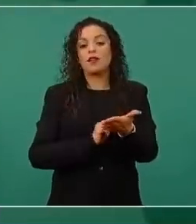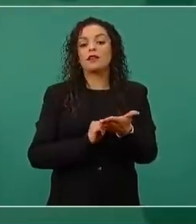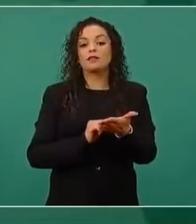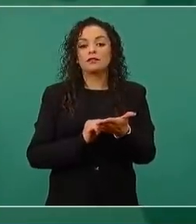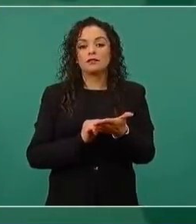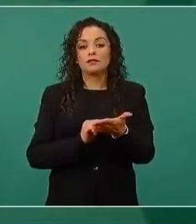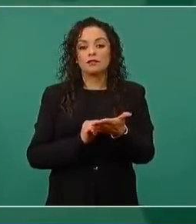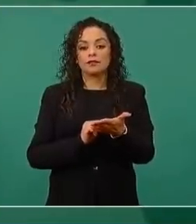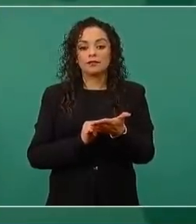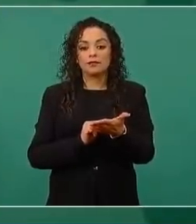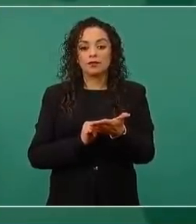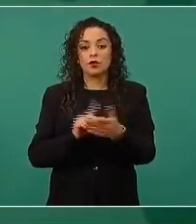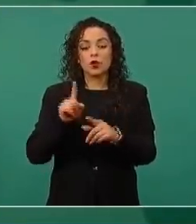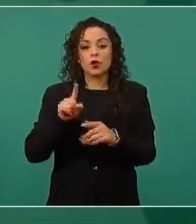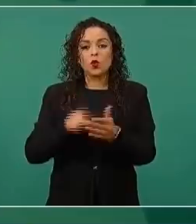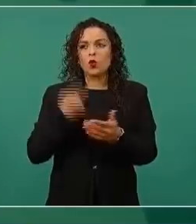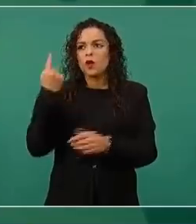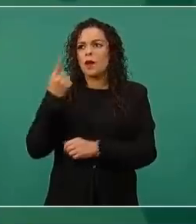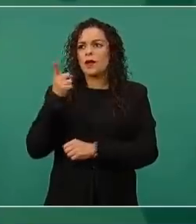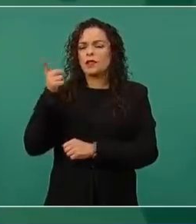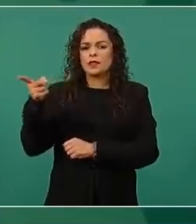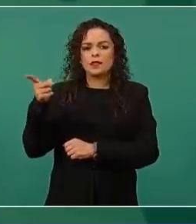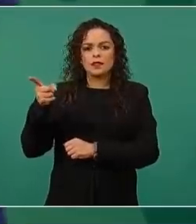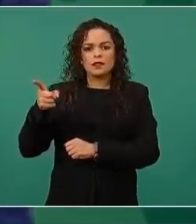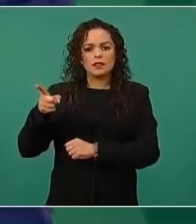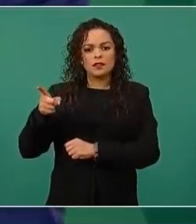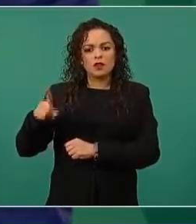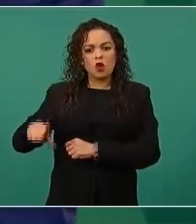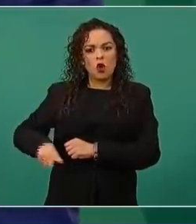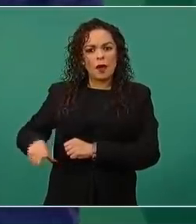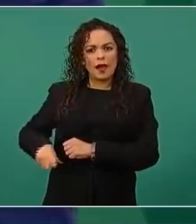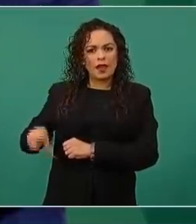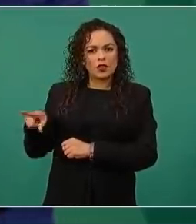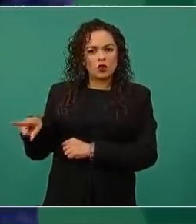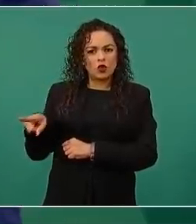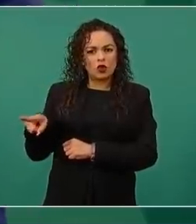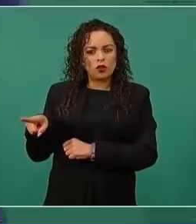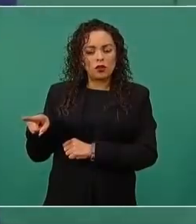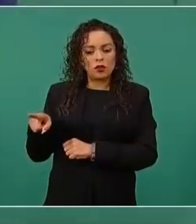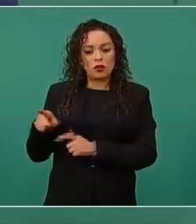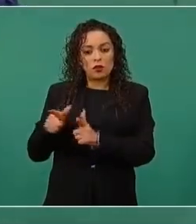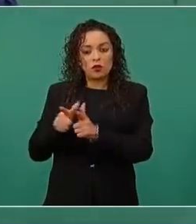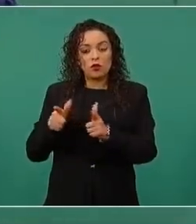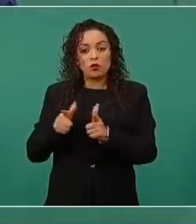Una vez en gobernación firmaron un acuerdo, estos partidos.